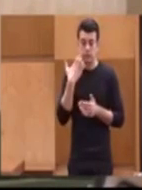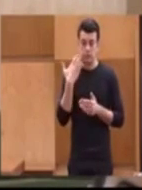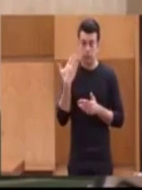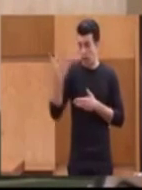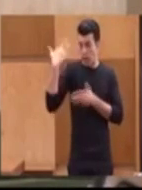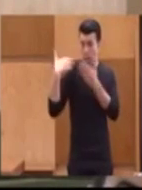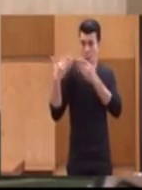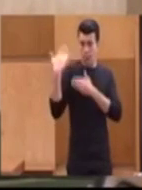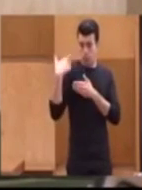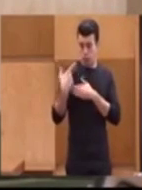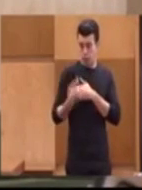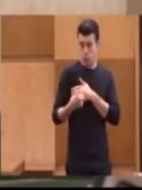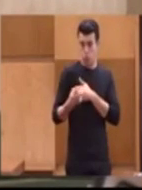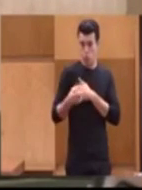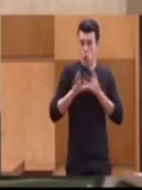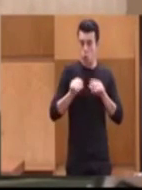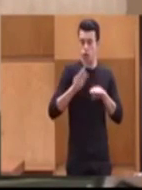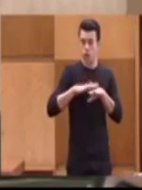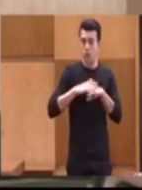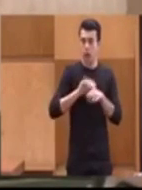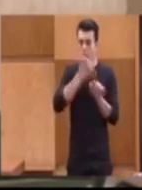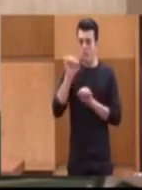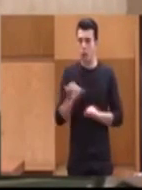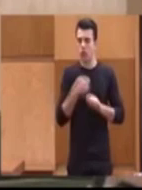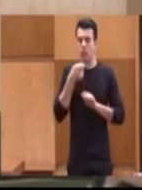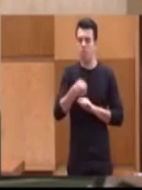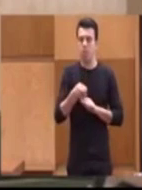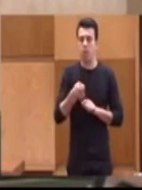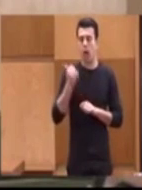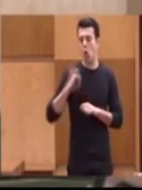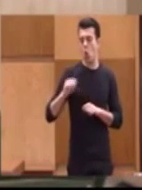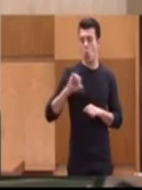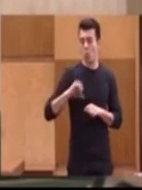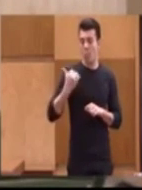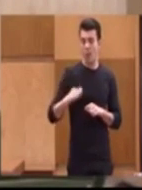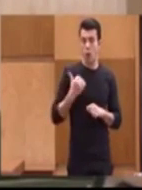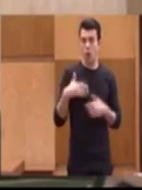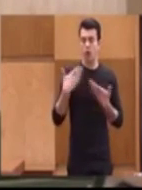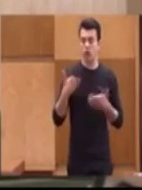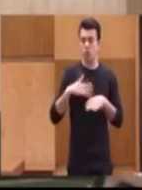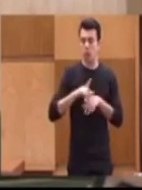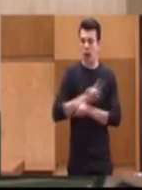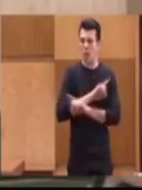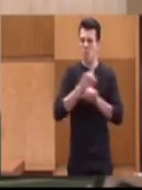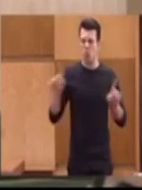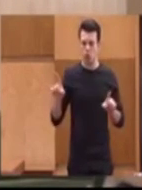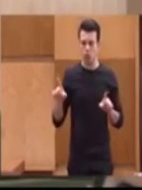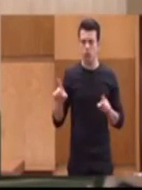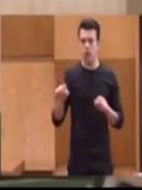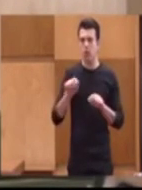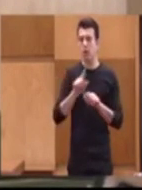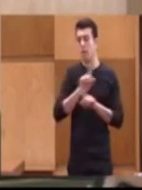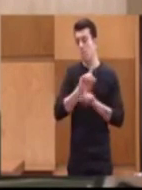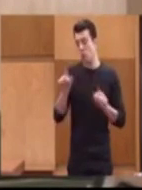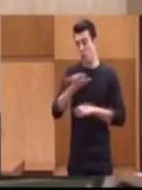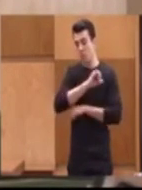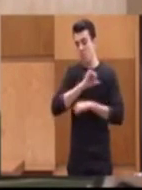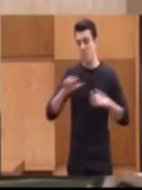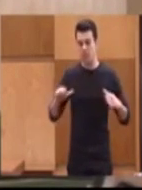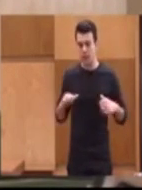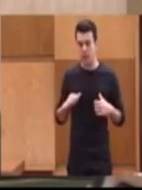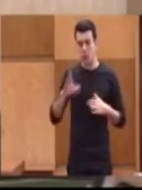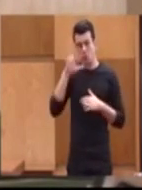utilizó para proteger el pago de la deuda, ¿por qué no para prohibir de forma expresa la privatización de las pensiones y la